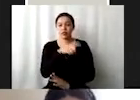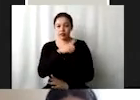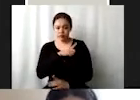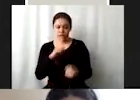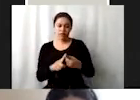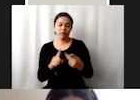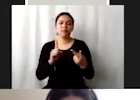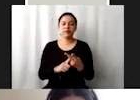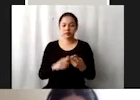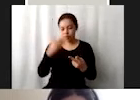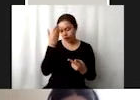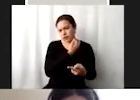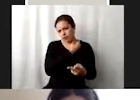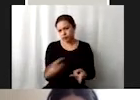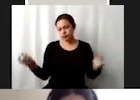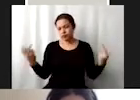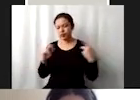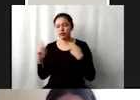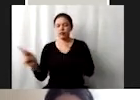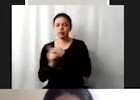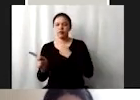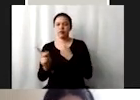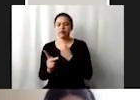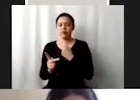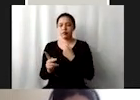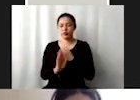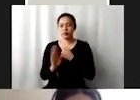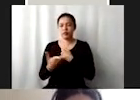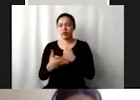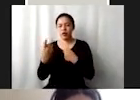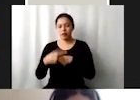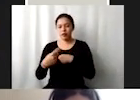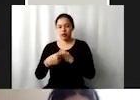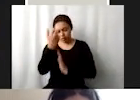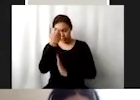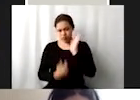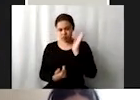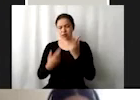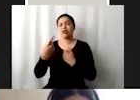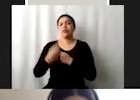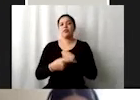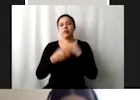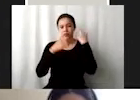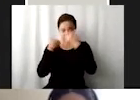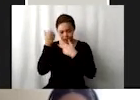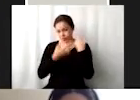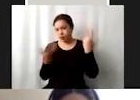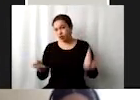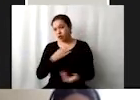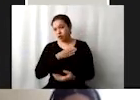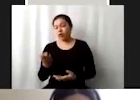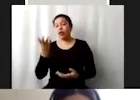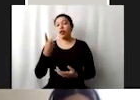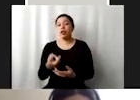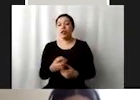la capacidad de los países en alertas tempranas, reducción de riesgos y gestión de riesgos. Bueno, entonces si trabajan en